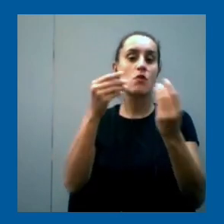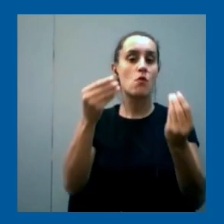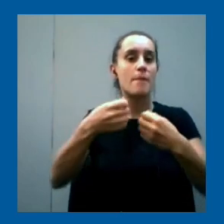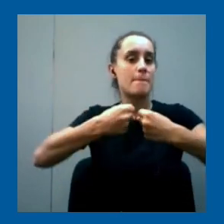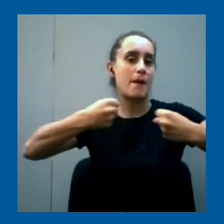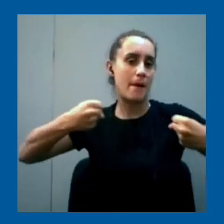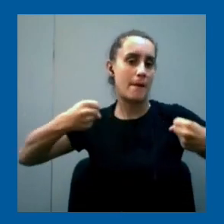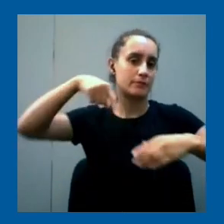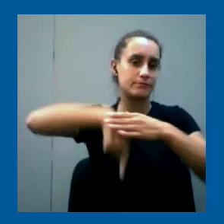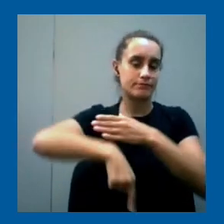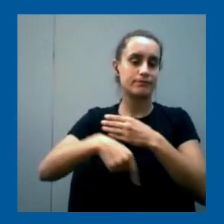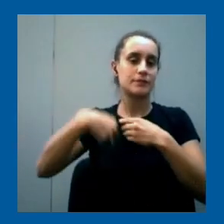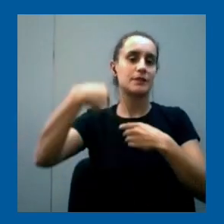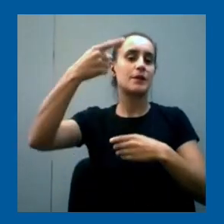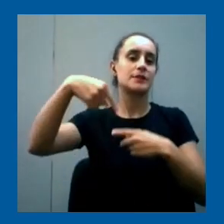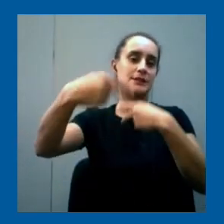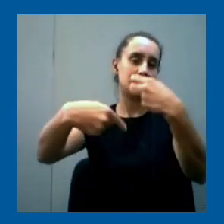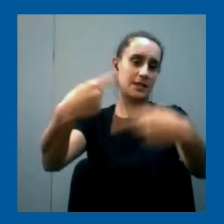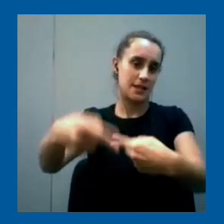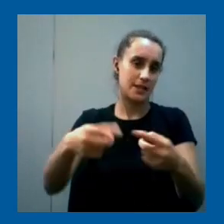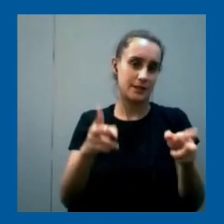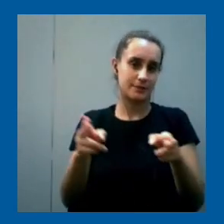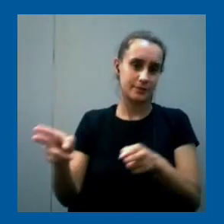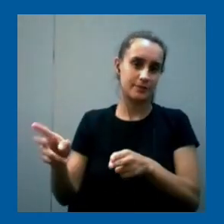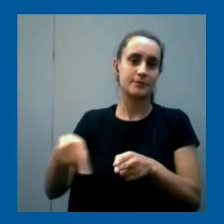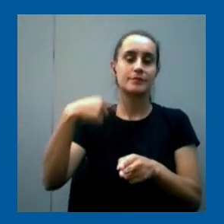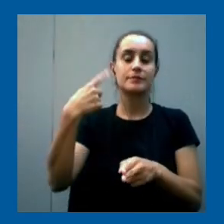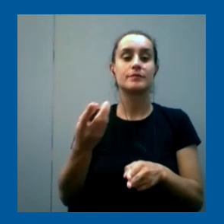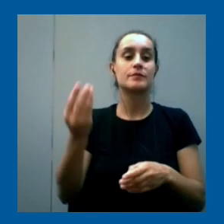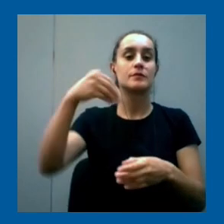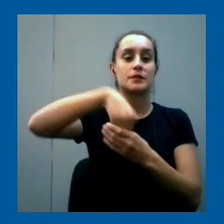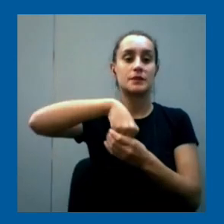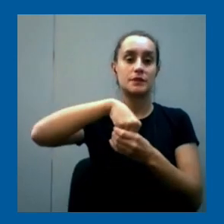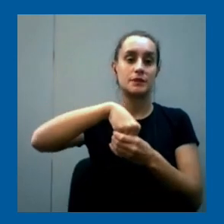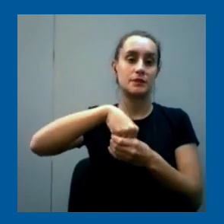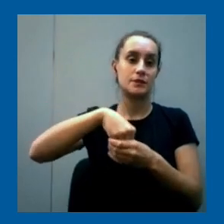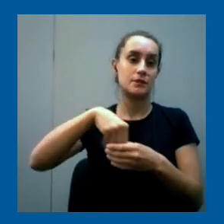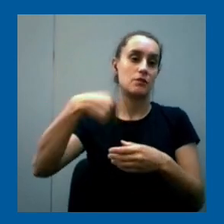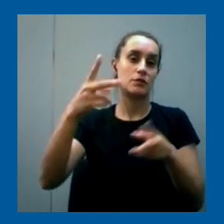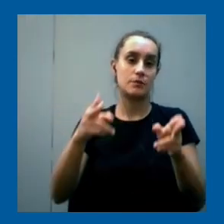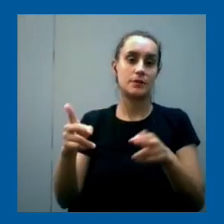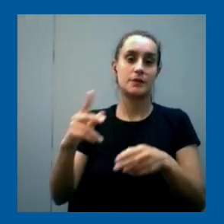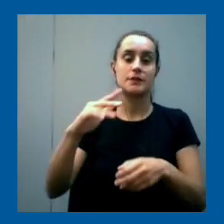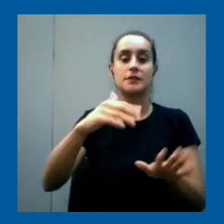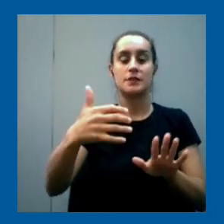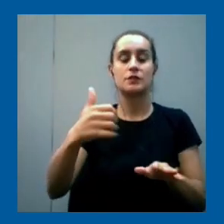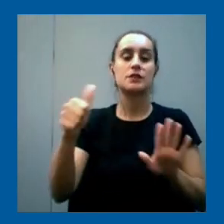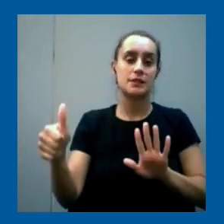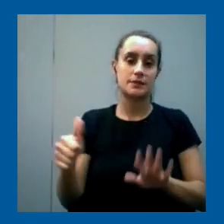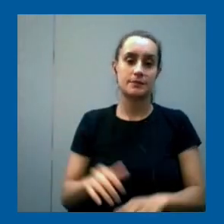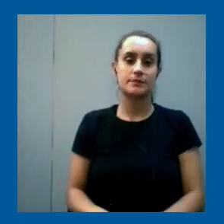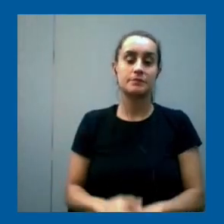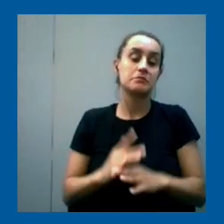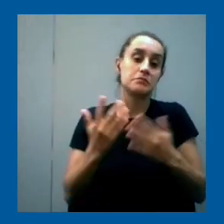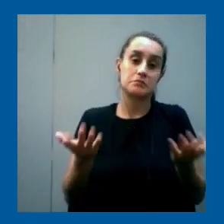que lo que está previsto en las unidades curriculares de los tramos 5 y 6 así que bueno eso era un poco